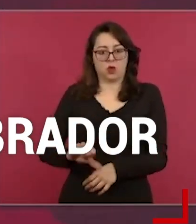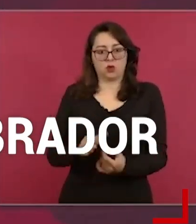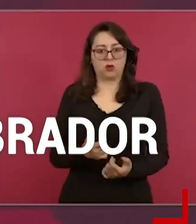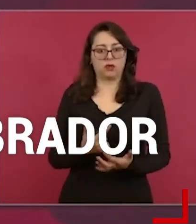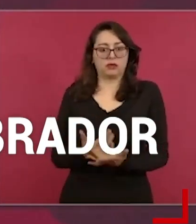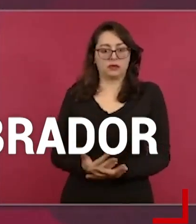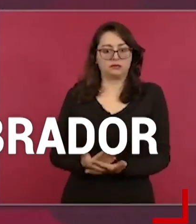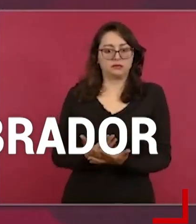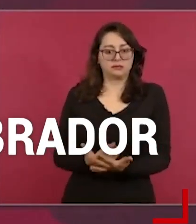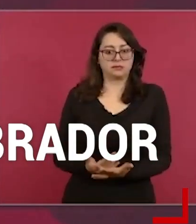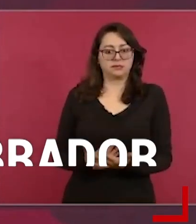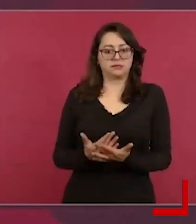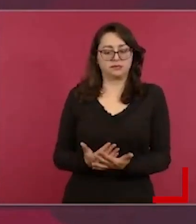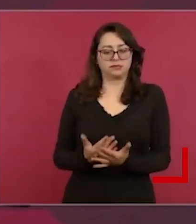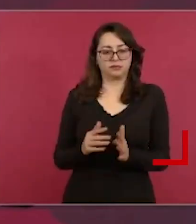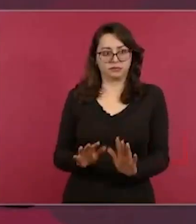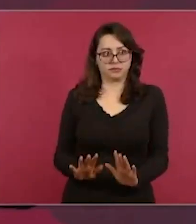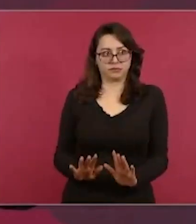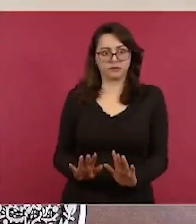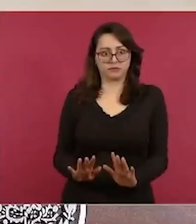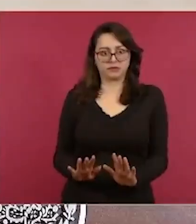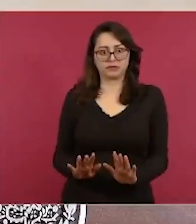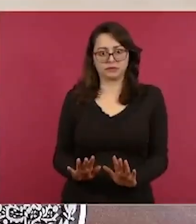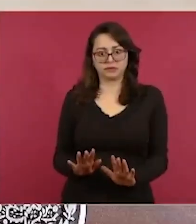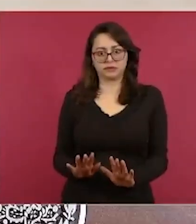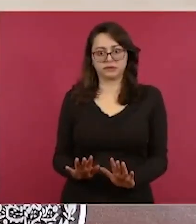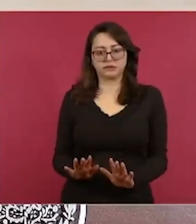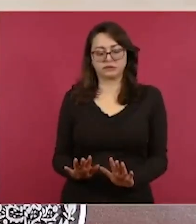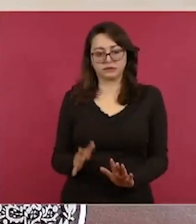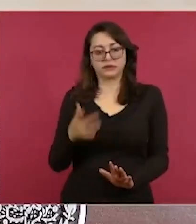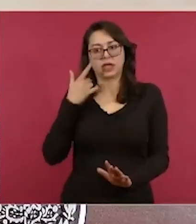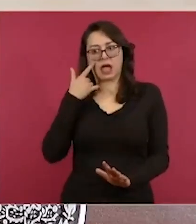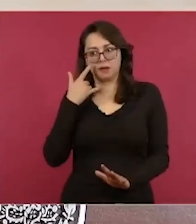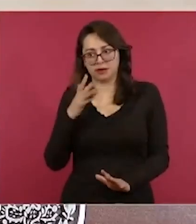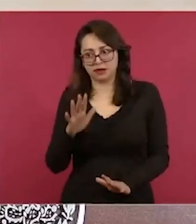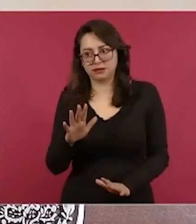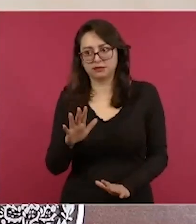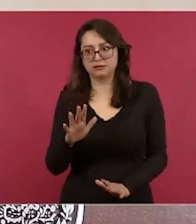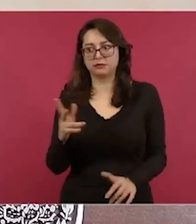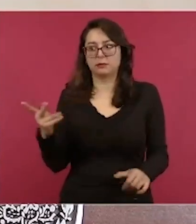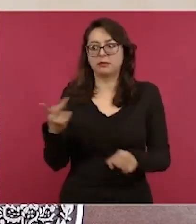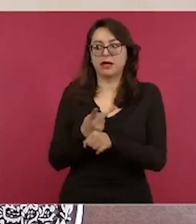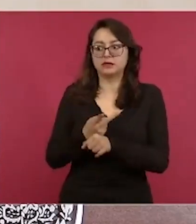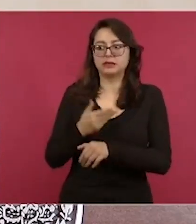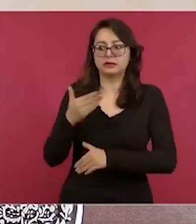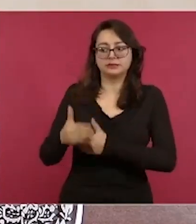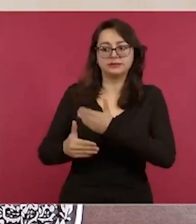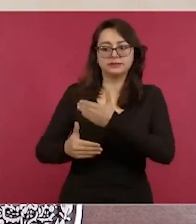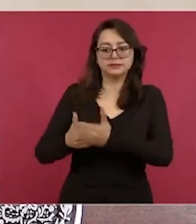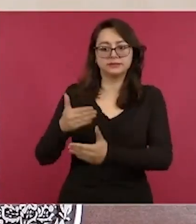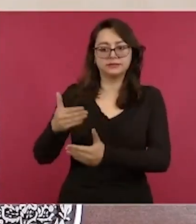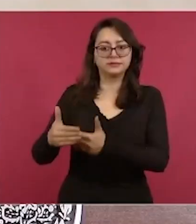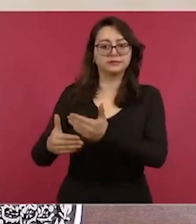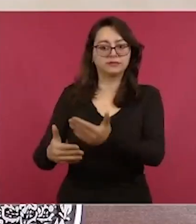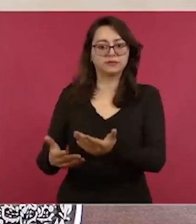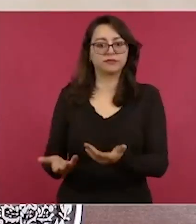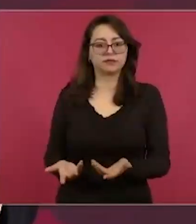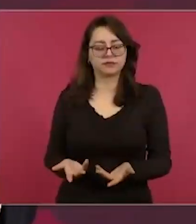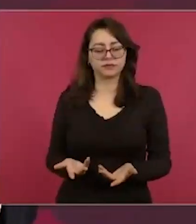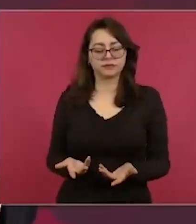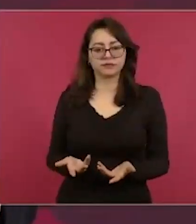más apegada a lo sucedido. Van a estar